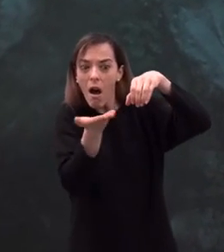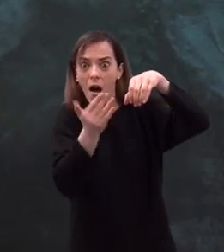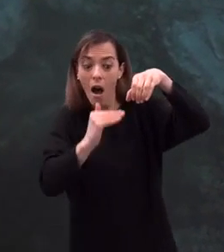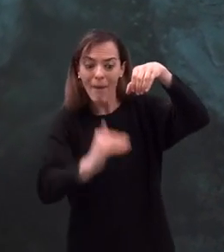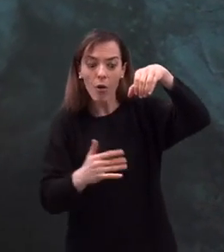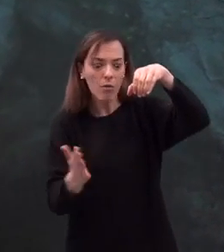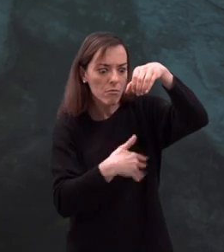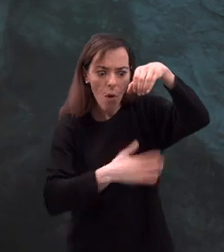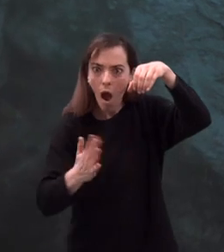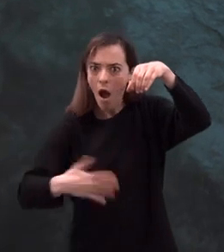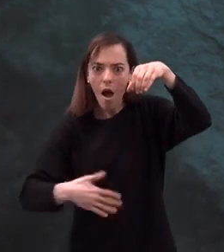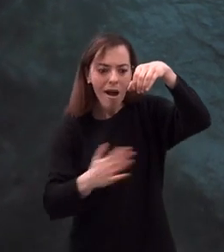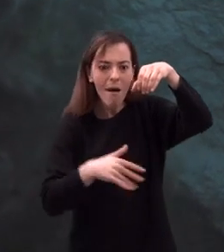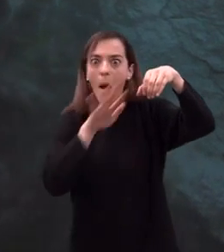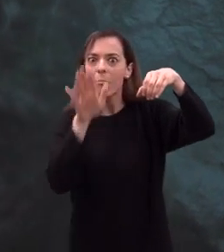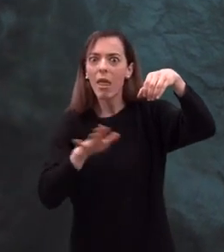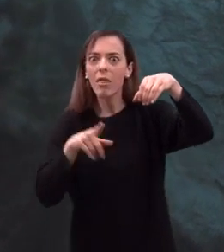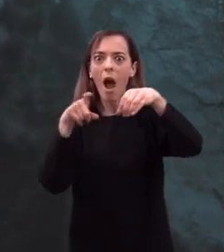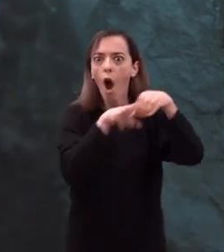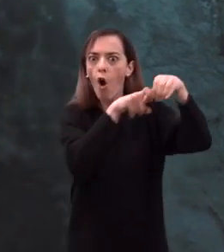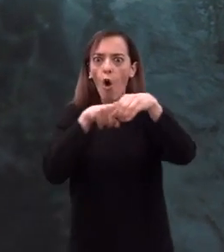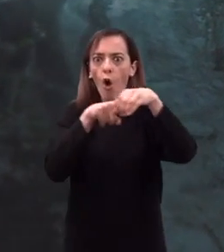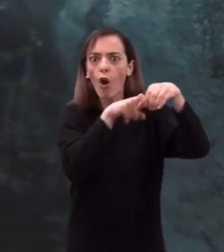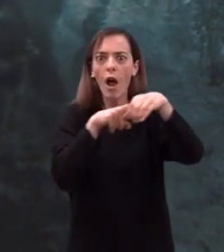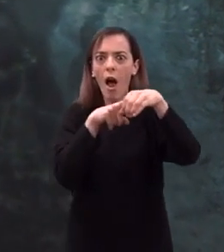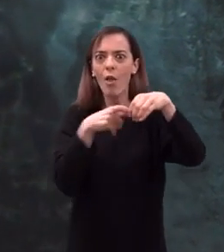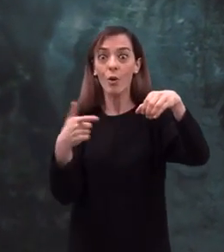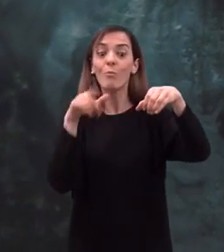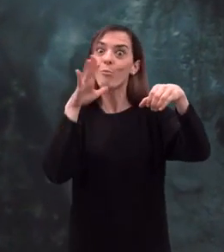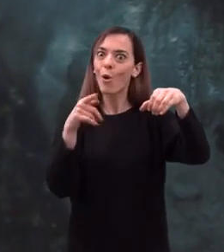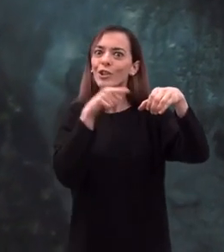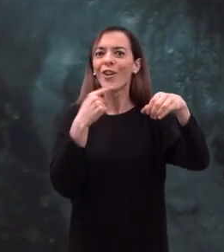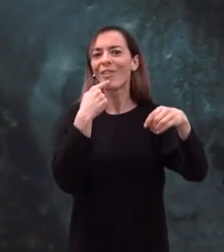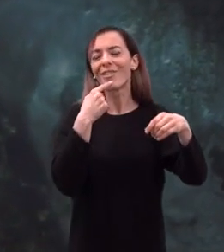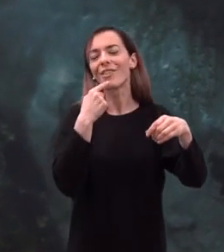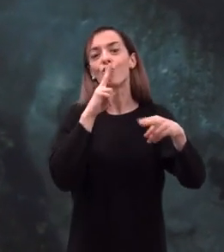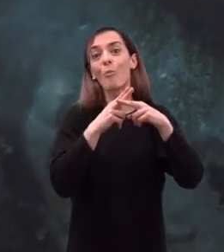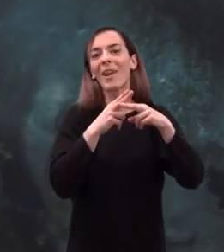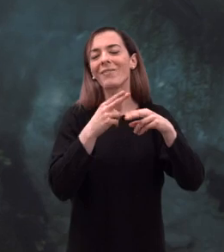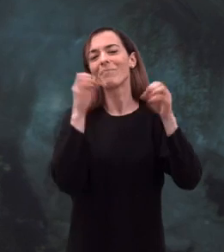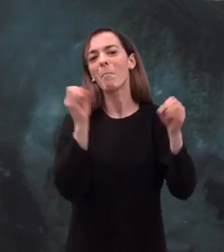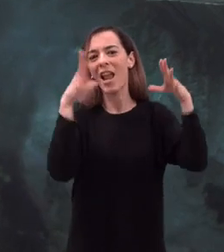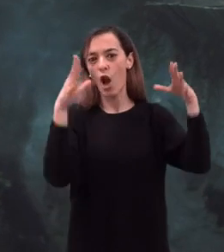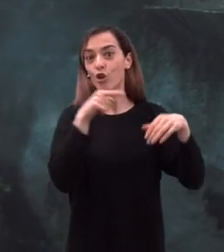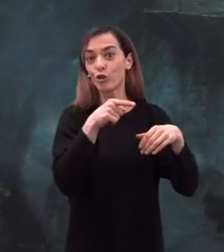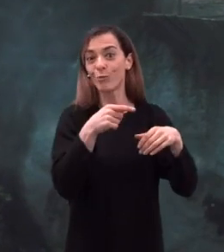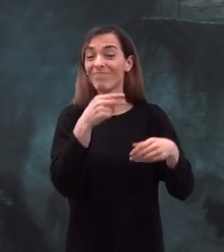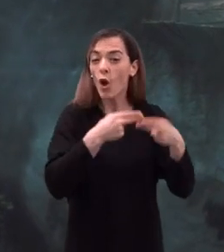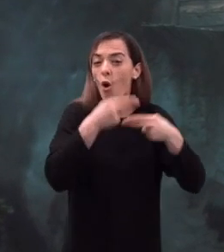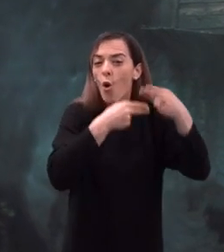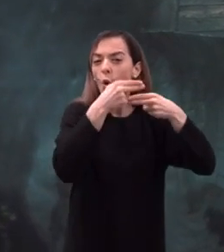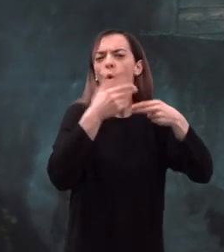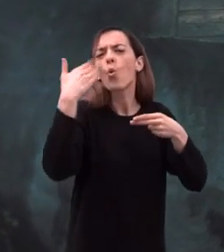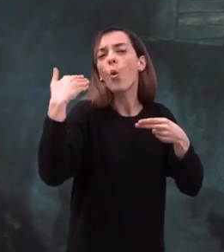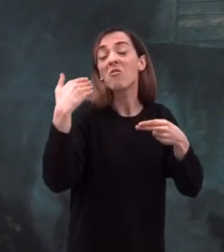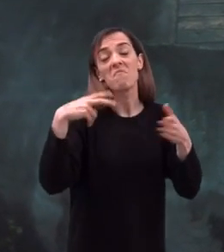de tal manera que parecía estar colgado en el aire. De ahí el carácter milagroso de una construcción de orígenes inciertos,